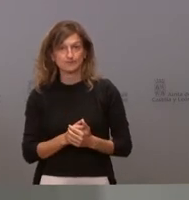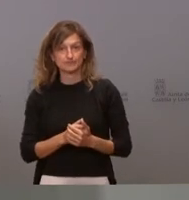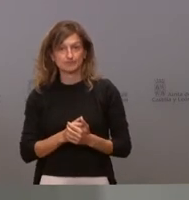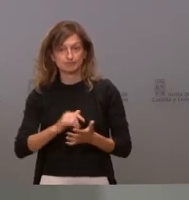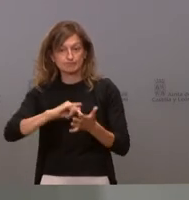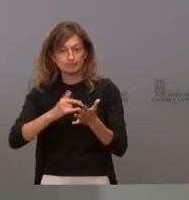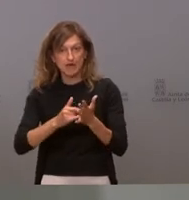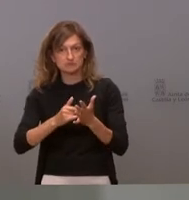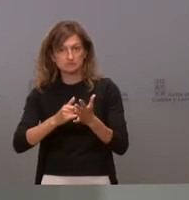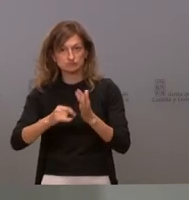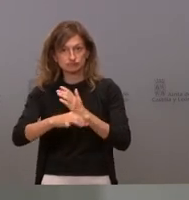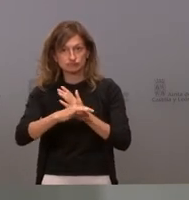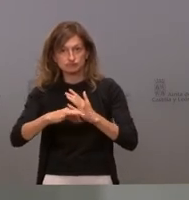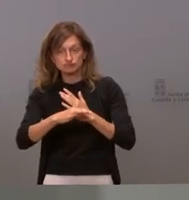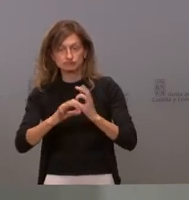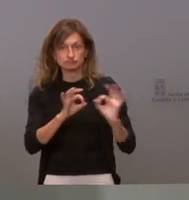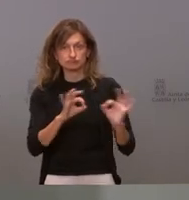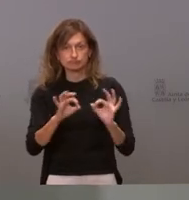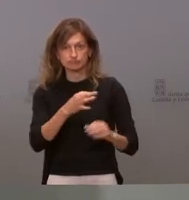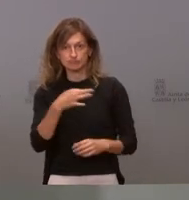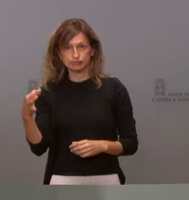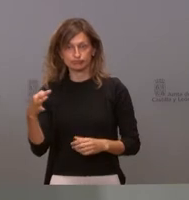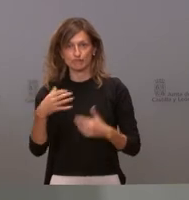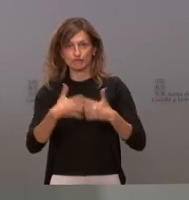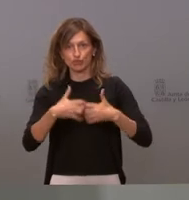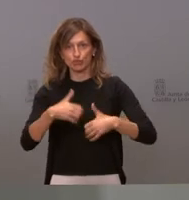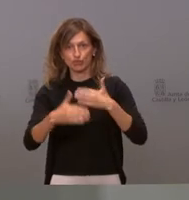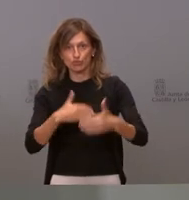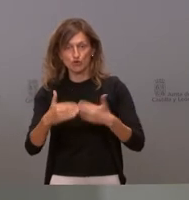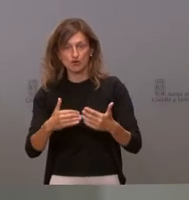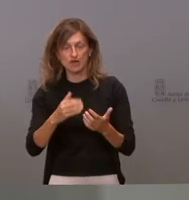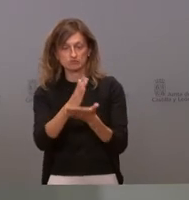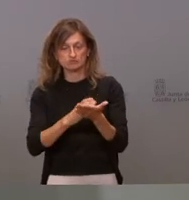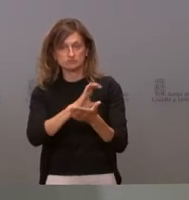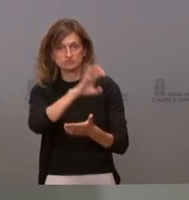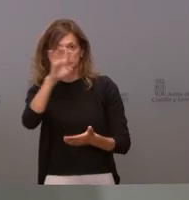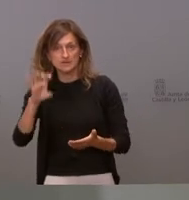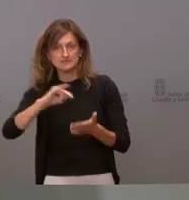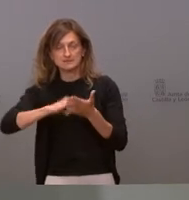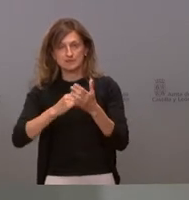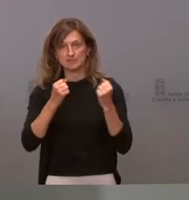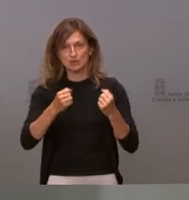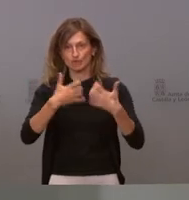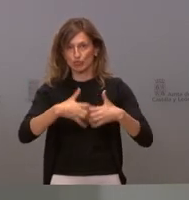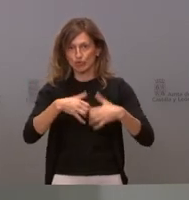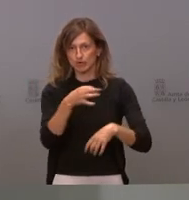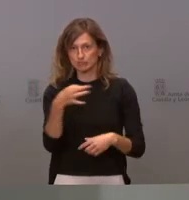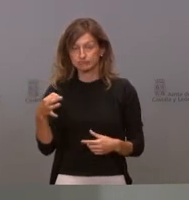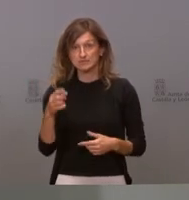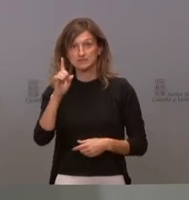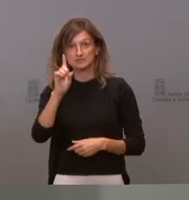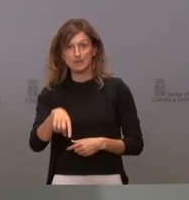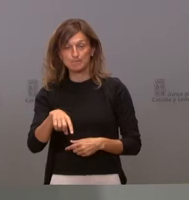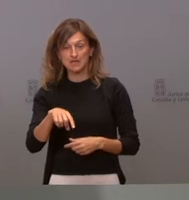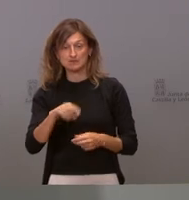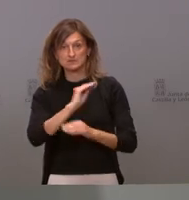funcionado porque han funcionado las comunidades autónomas nuestros sistemas de salud sino porque también la respuesta a